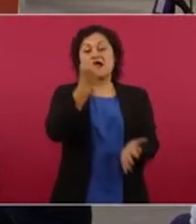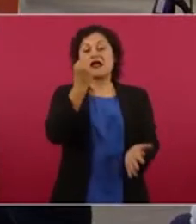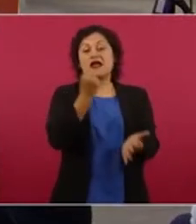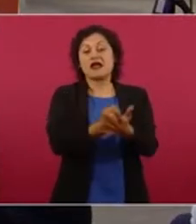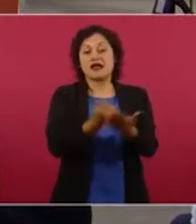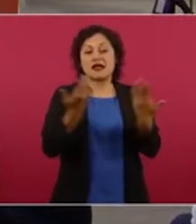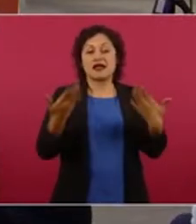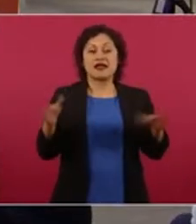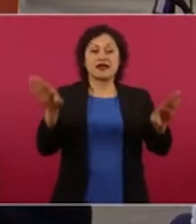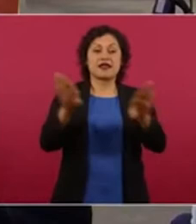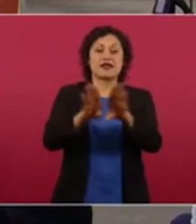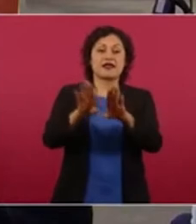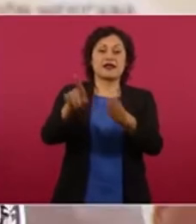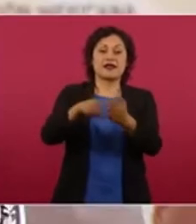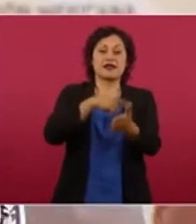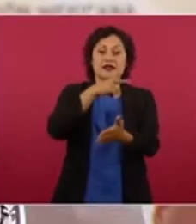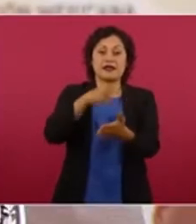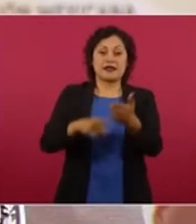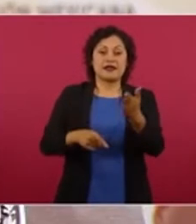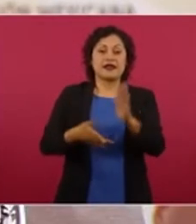en tramo